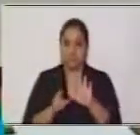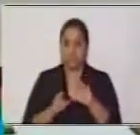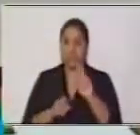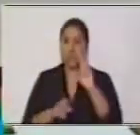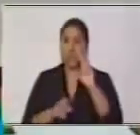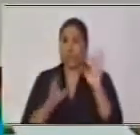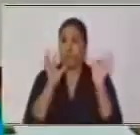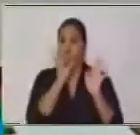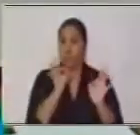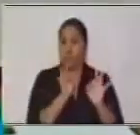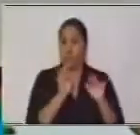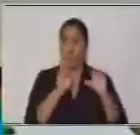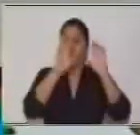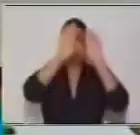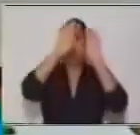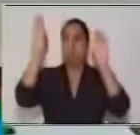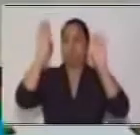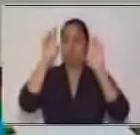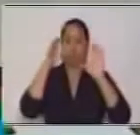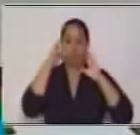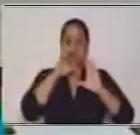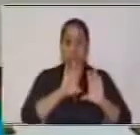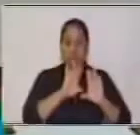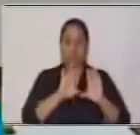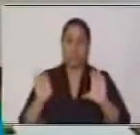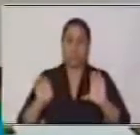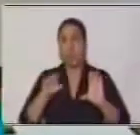formas. Esta es la primera forma, esta es la segunda forma. Ahora,